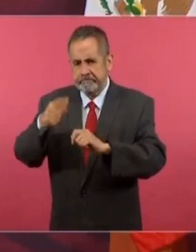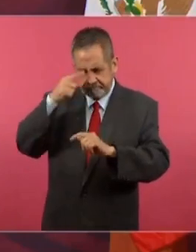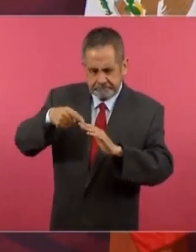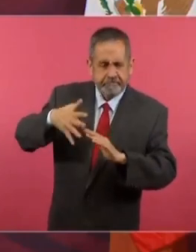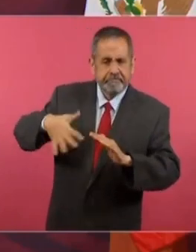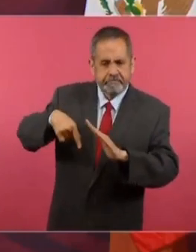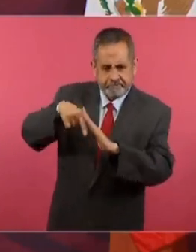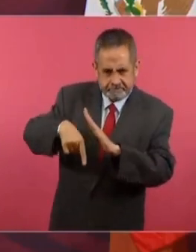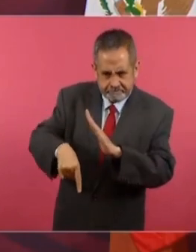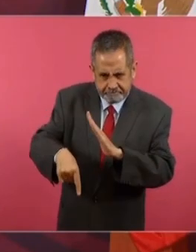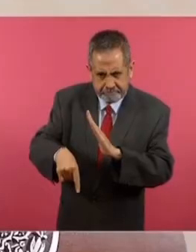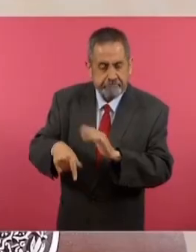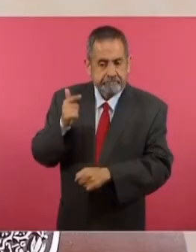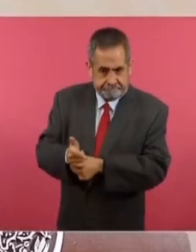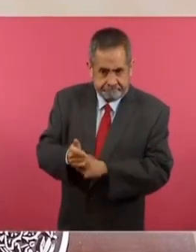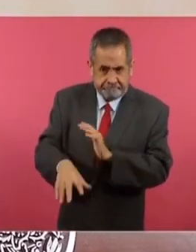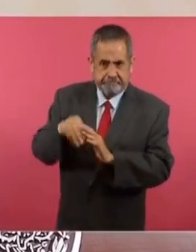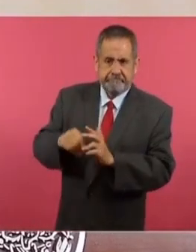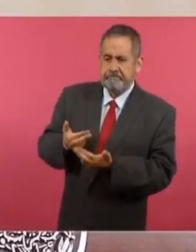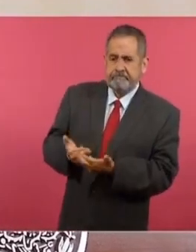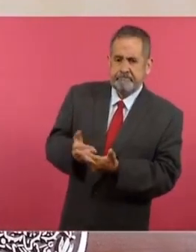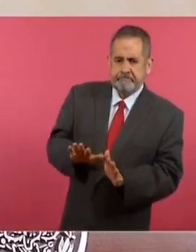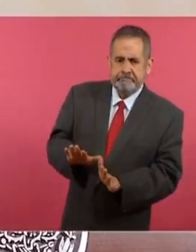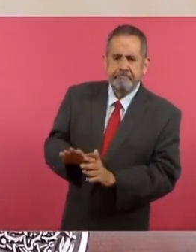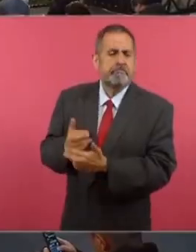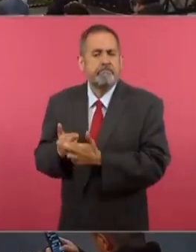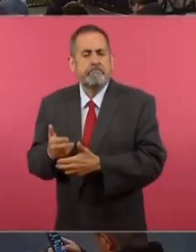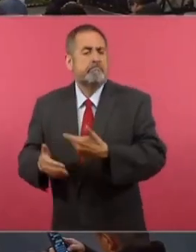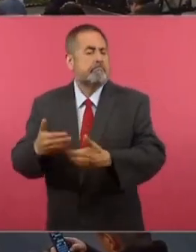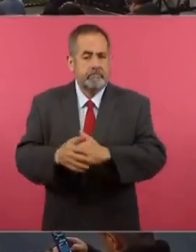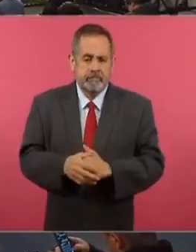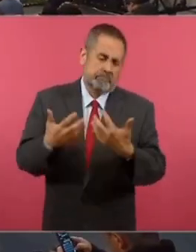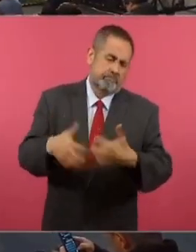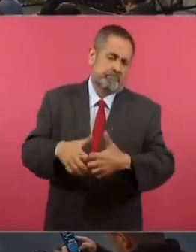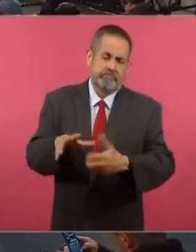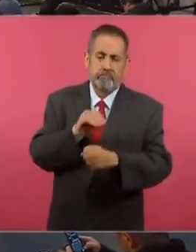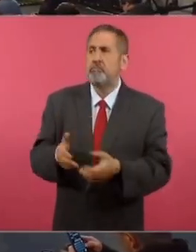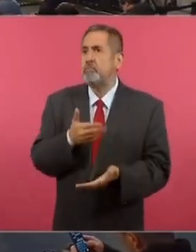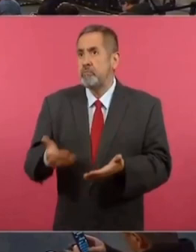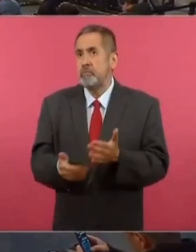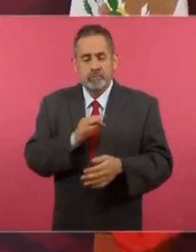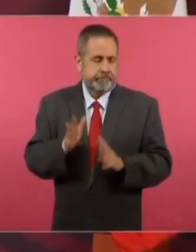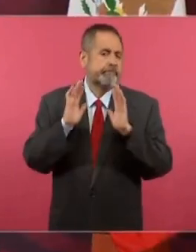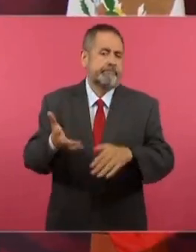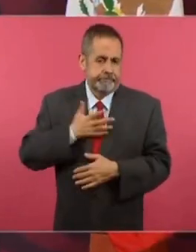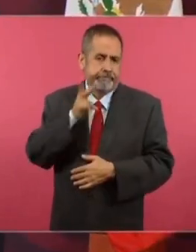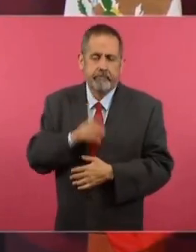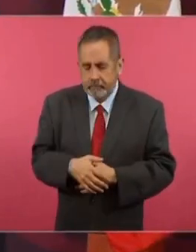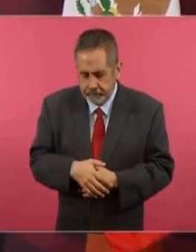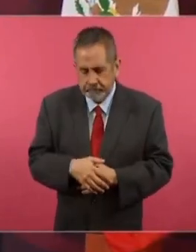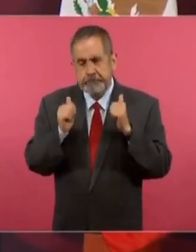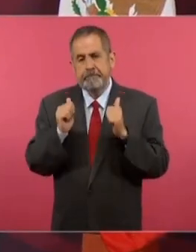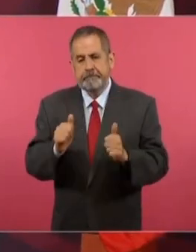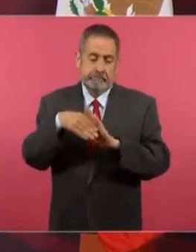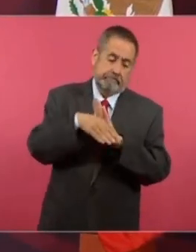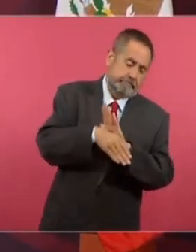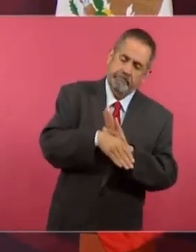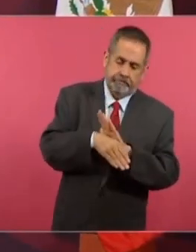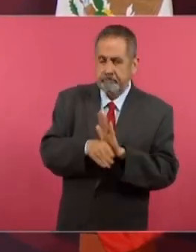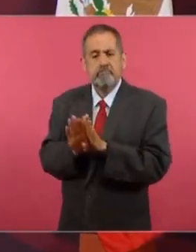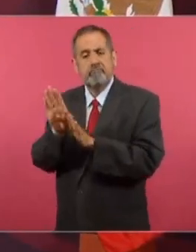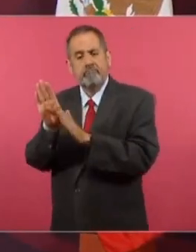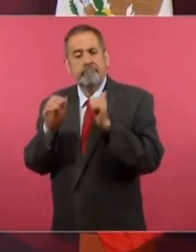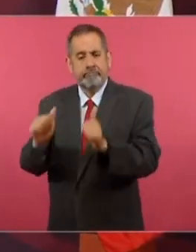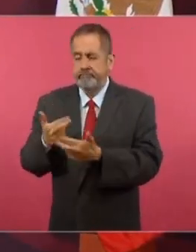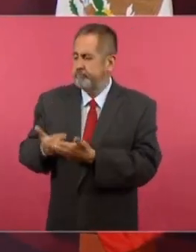exploración. Para tener reservas, porque no se hacía tampoco exploración. Y producir. Y ahora tenemos ya petróleo. Ya salimos de esa crisis. Y tenemos